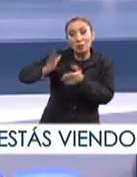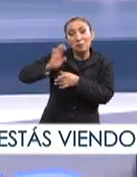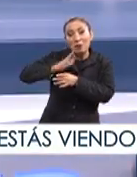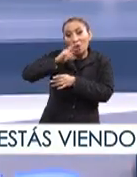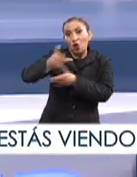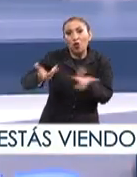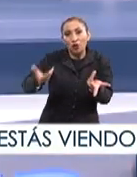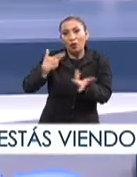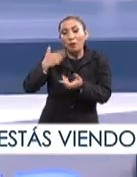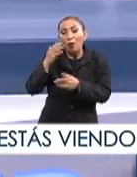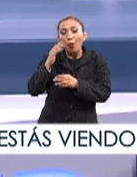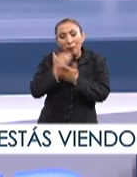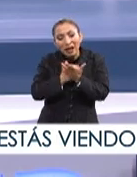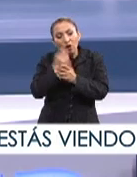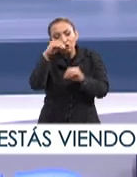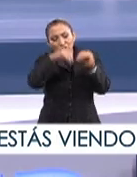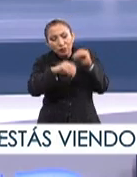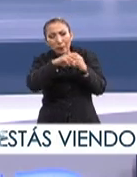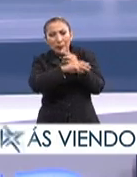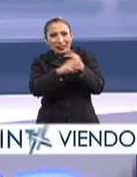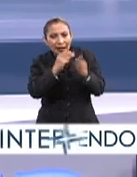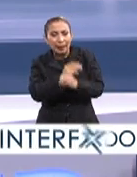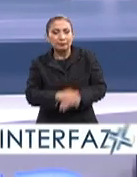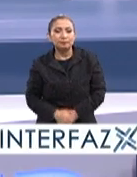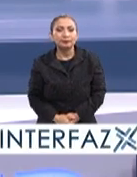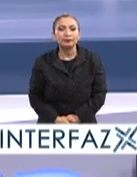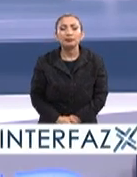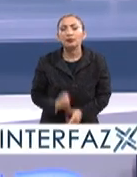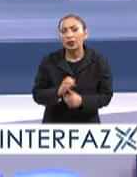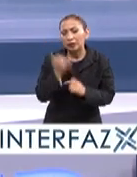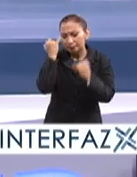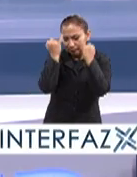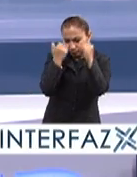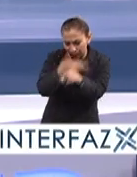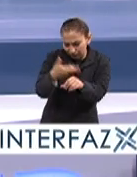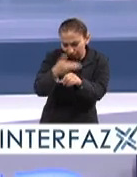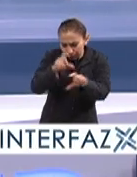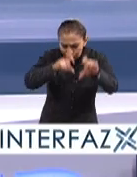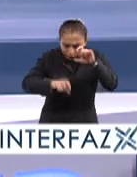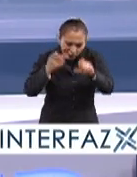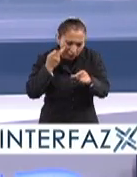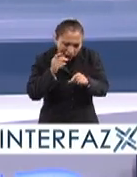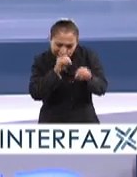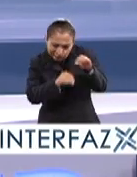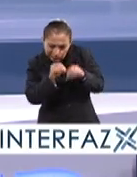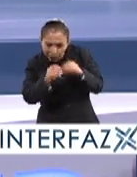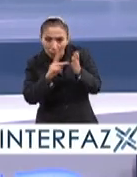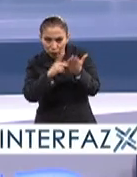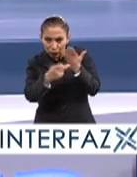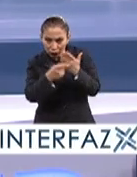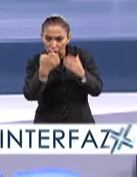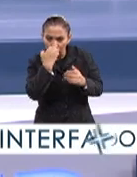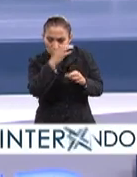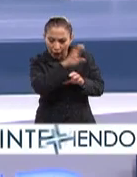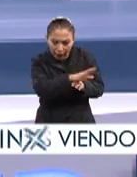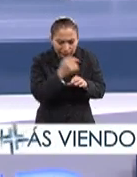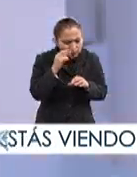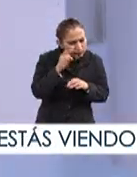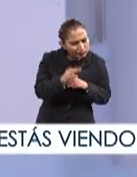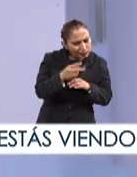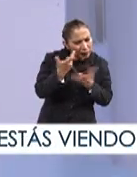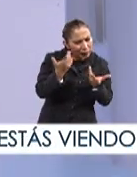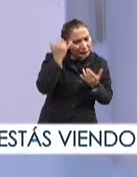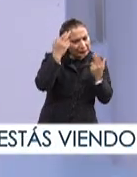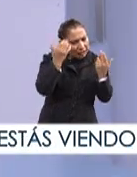competitivo porque usamos menos recursos, es menos demandante. Entonces desarrollamos el proceso a nivel laboratorio en un proyecto institucional, vimos que las cosas,